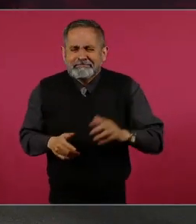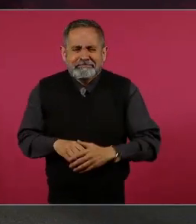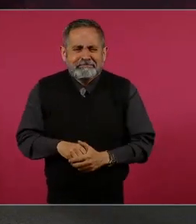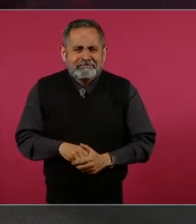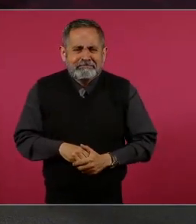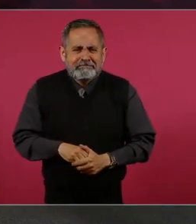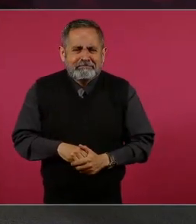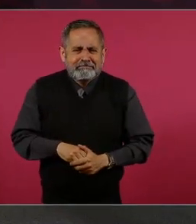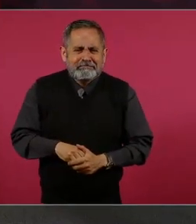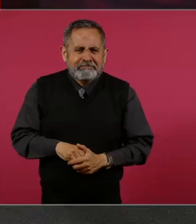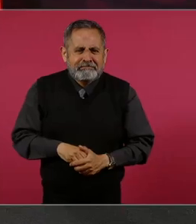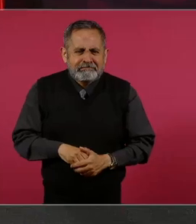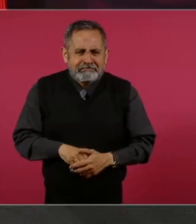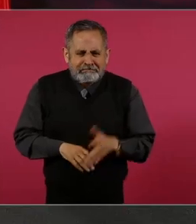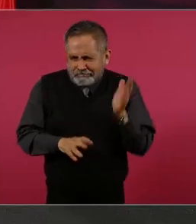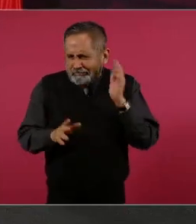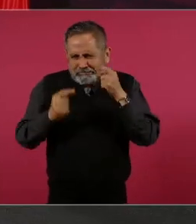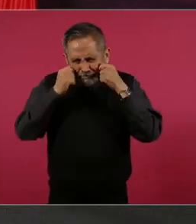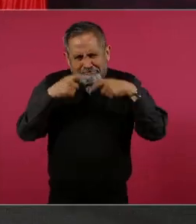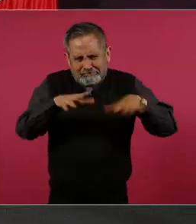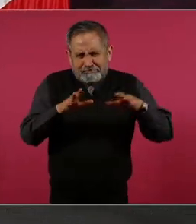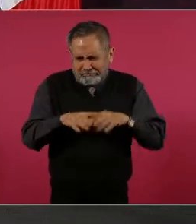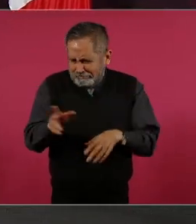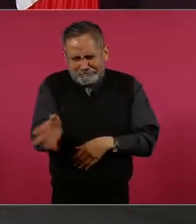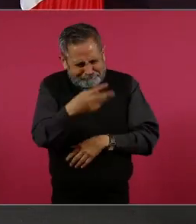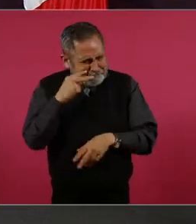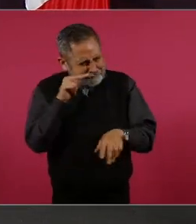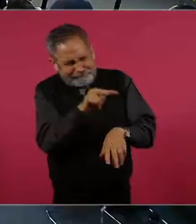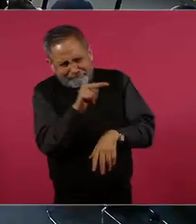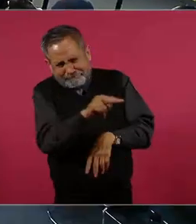Nadie lo ve. Bueno, pero hay que verlo.